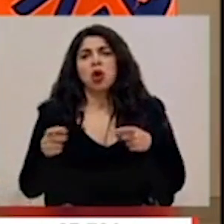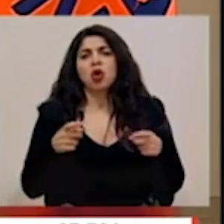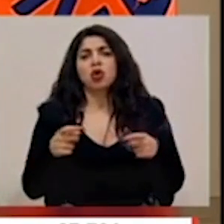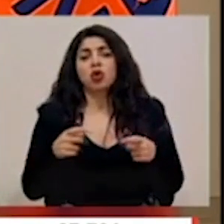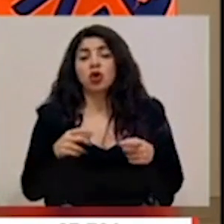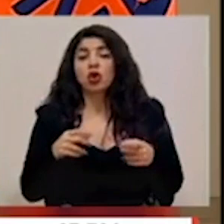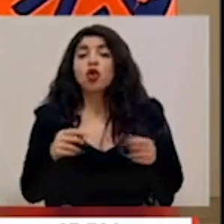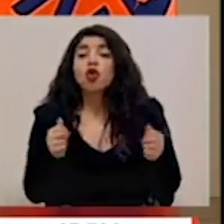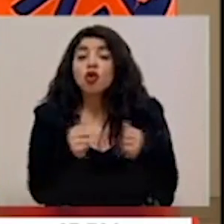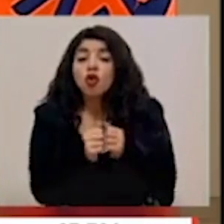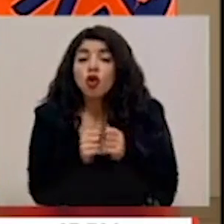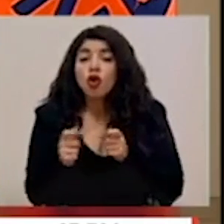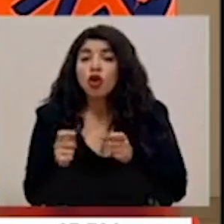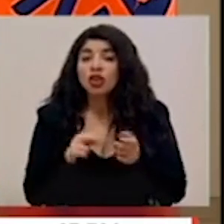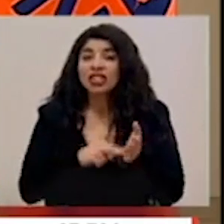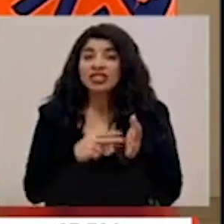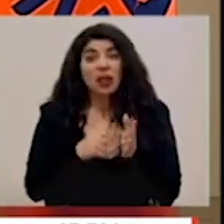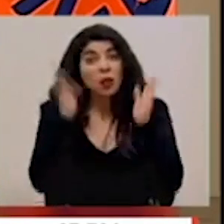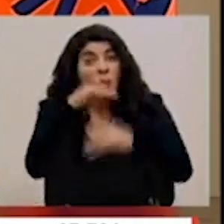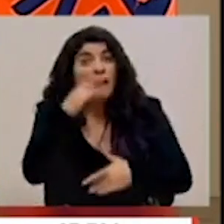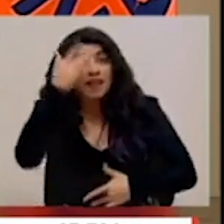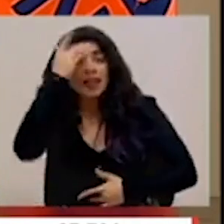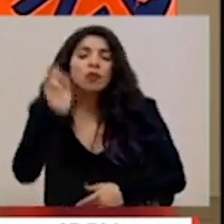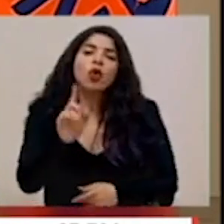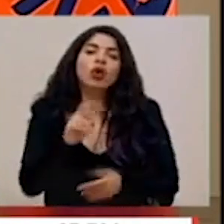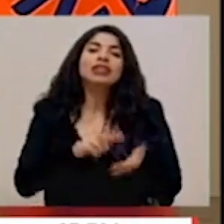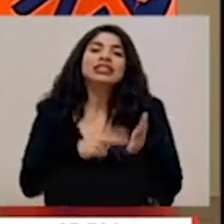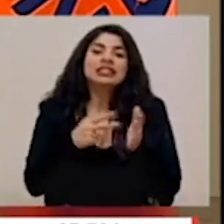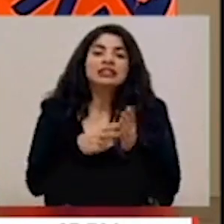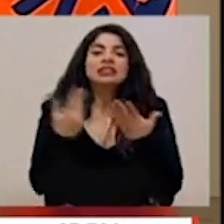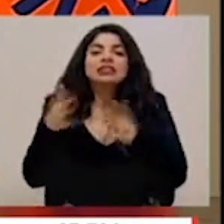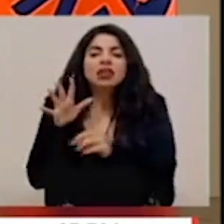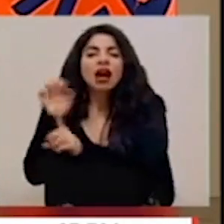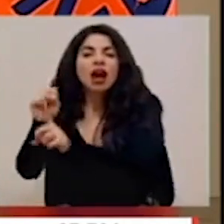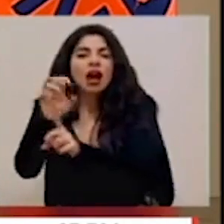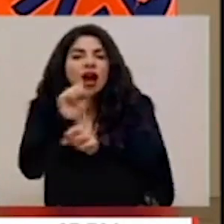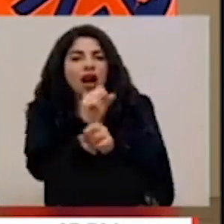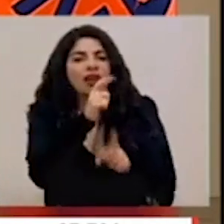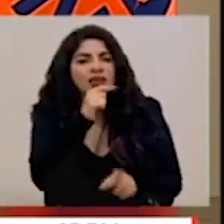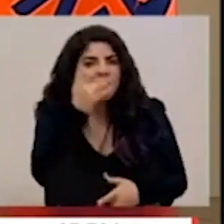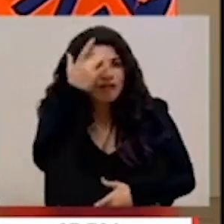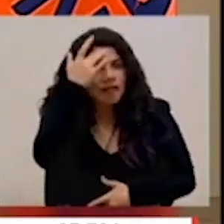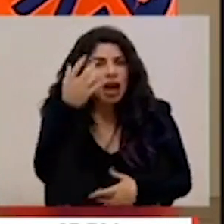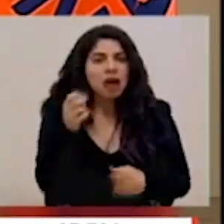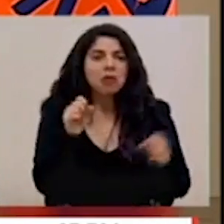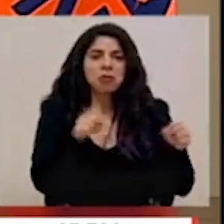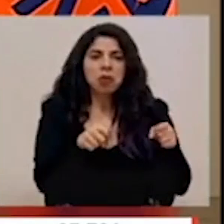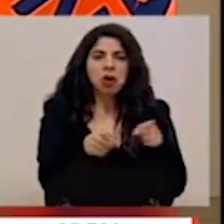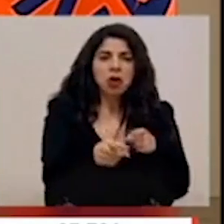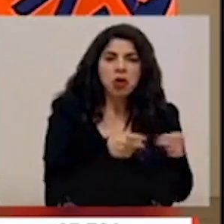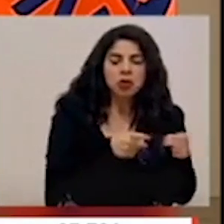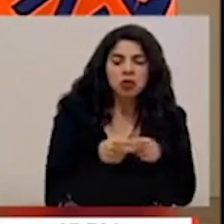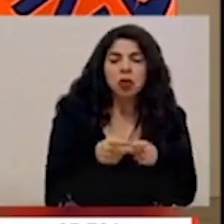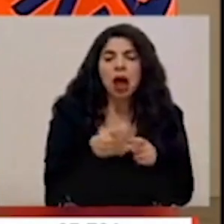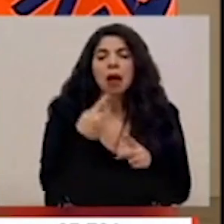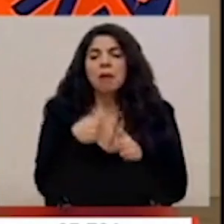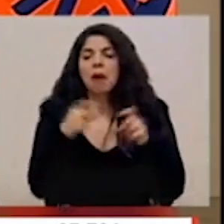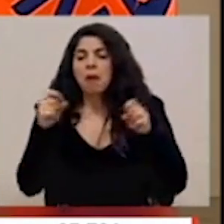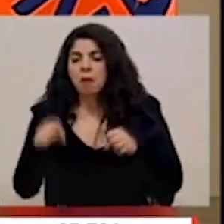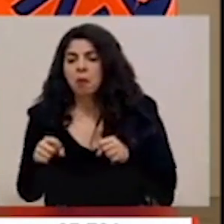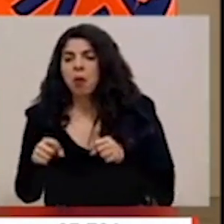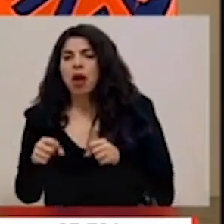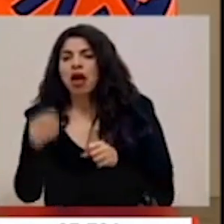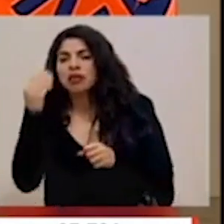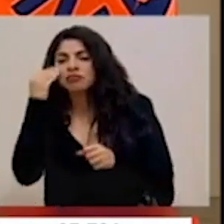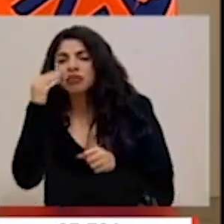bajo control no significa que no hay casos, significa que los casos están identificados, que tenemos capacidad de contención y que tenemos capacidad de manejo